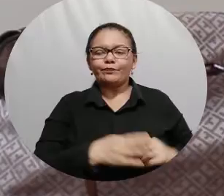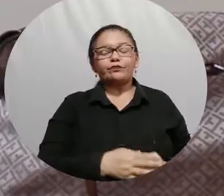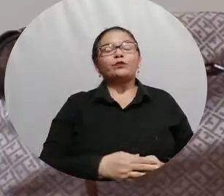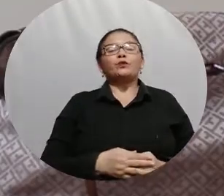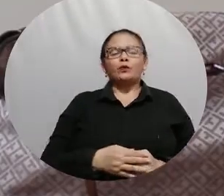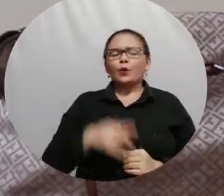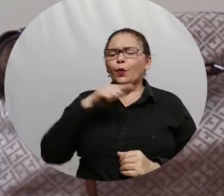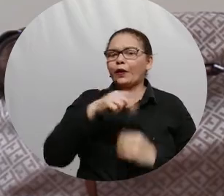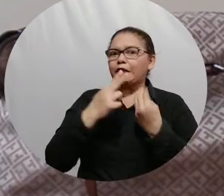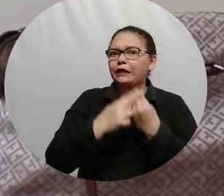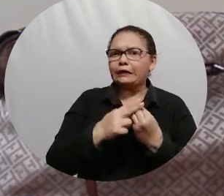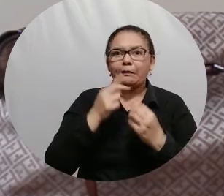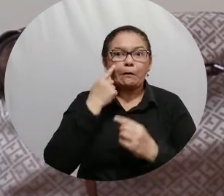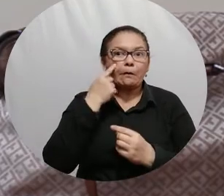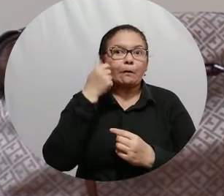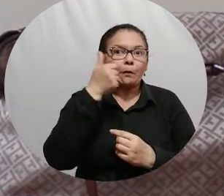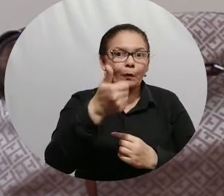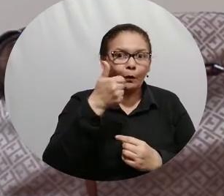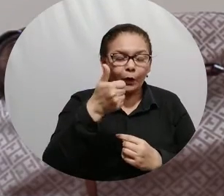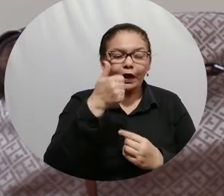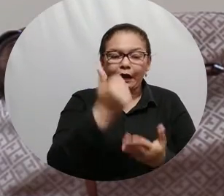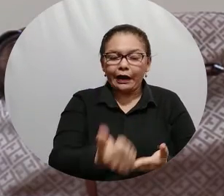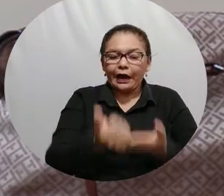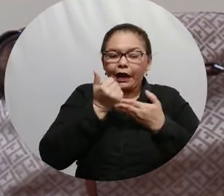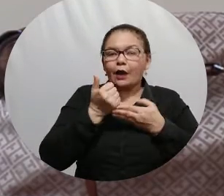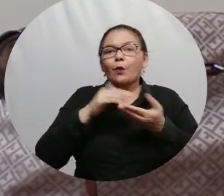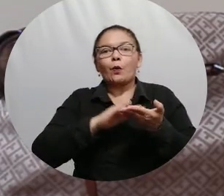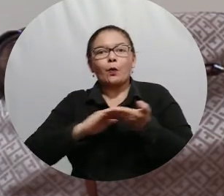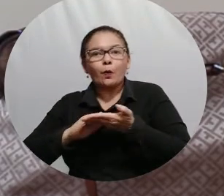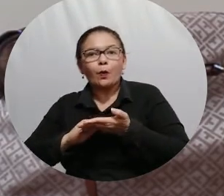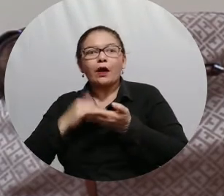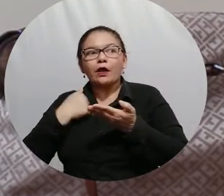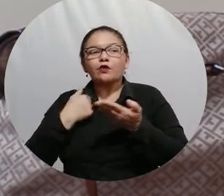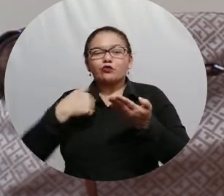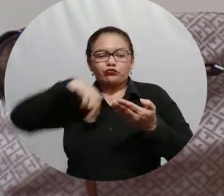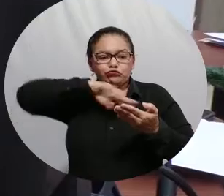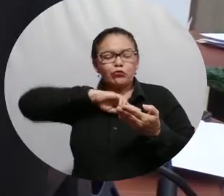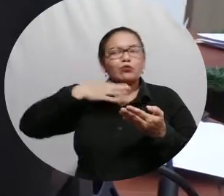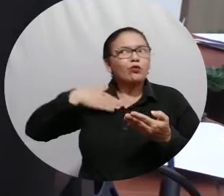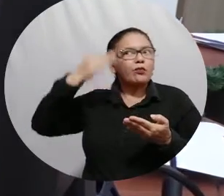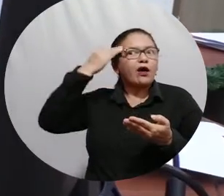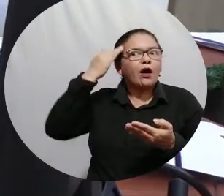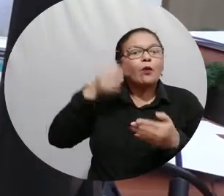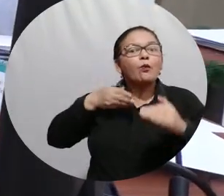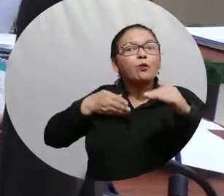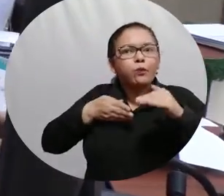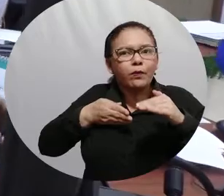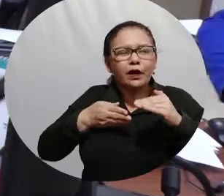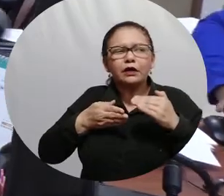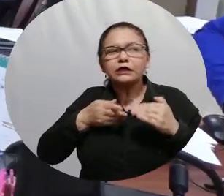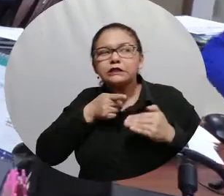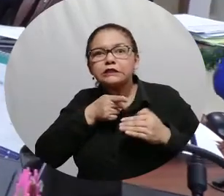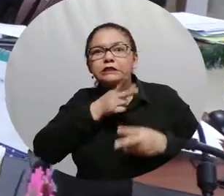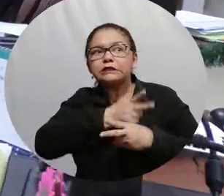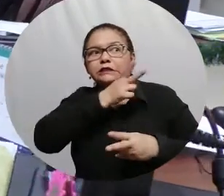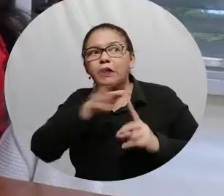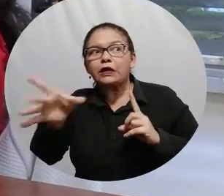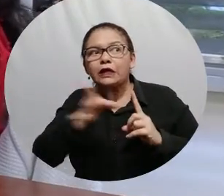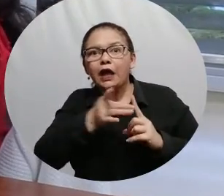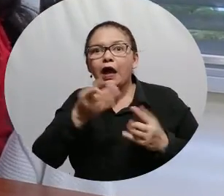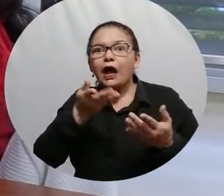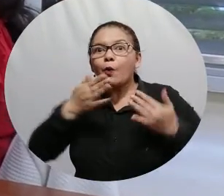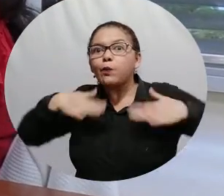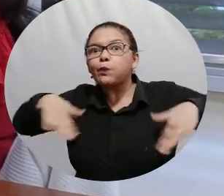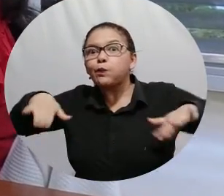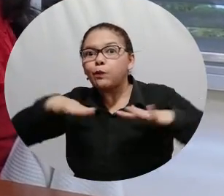muy efectiva porque con esta herramienta nosotros podemos tener el control de los riesgos que se tienen acá dentro de la oficina.